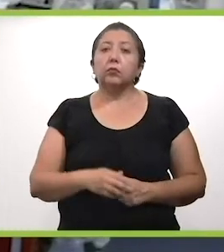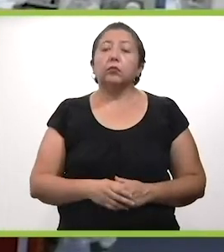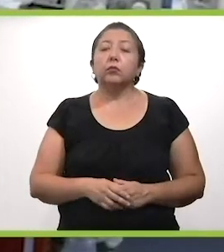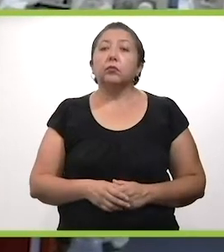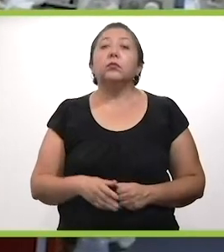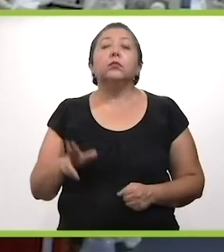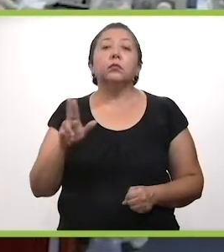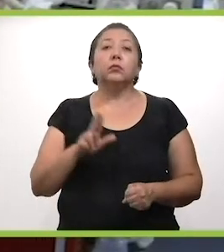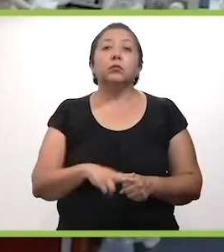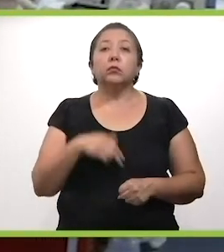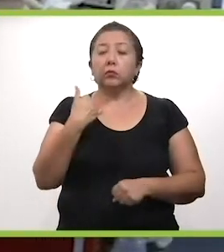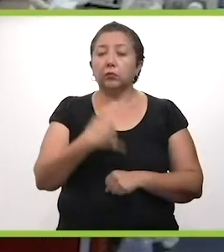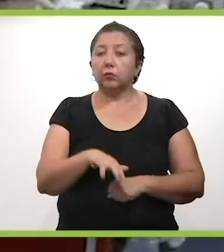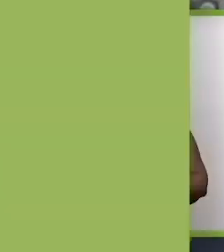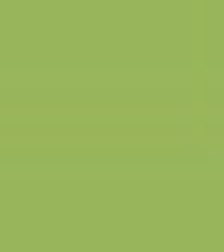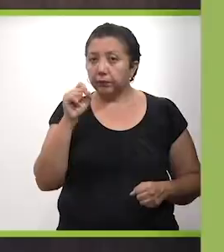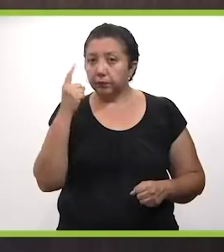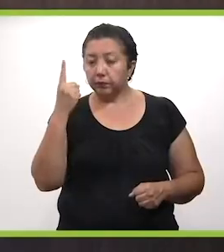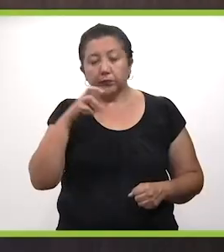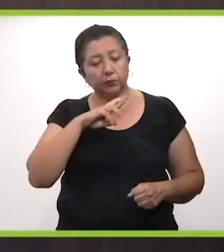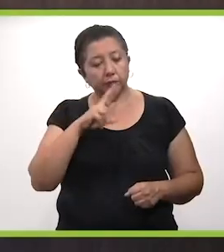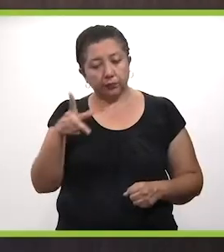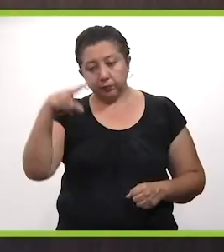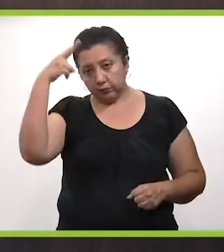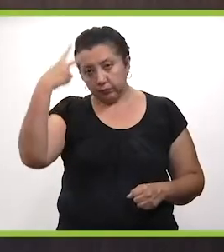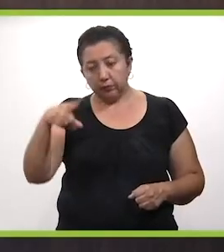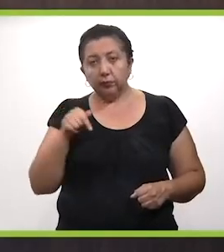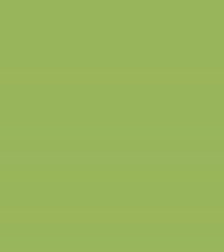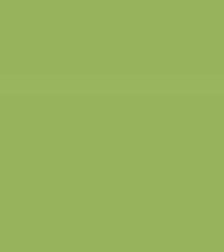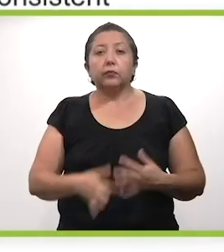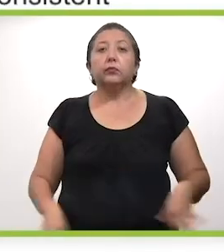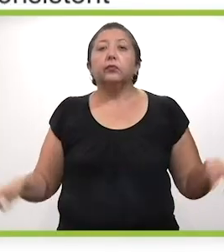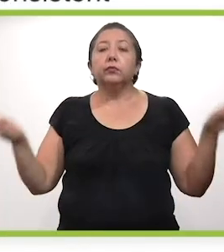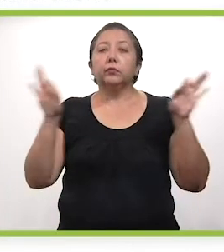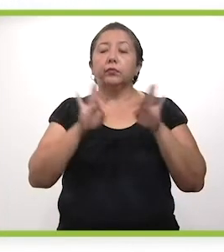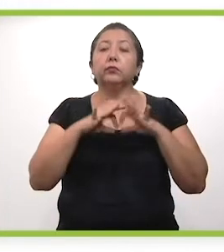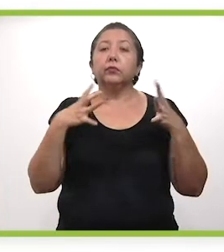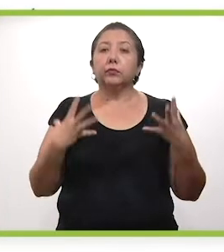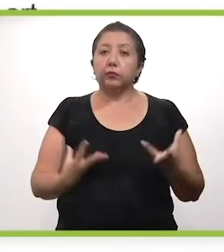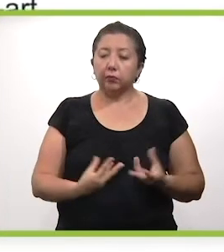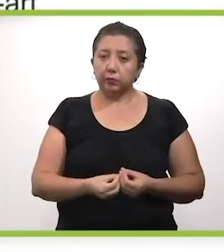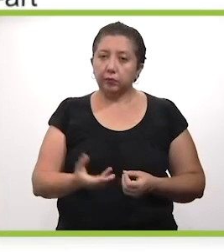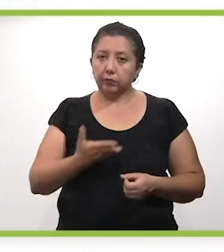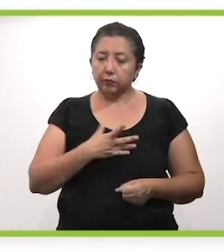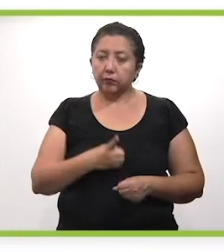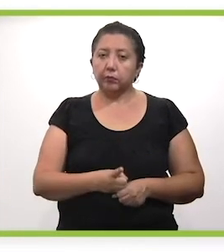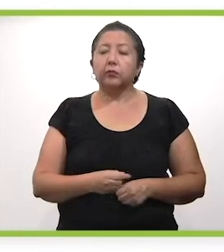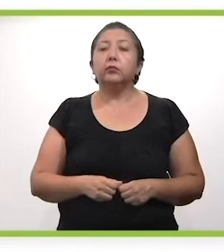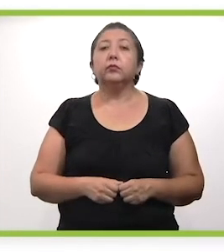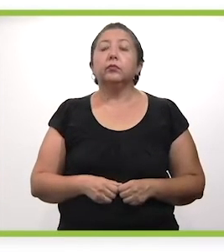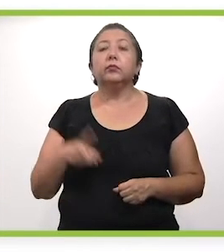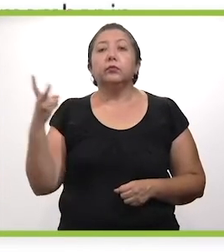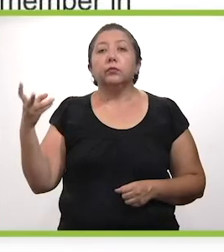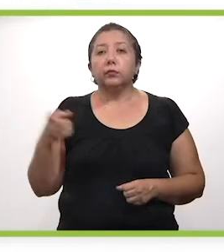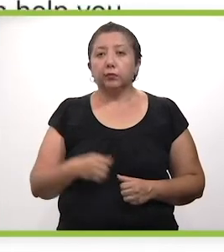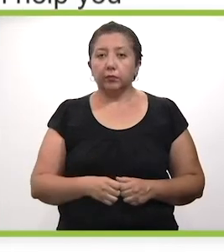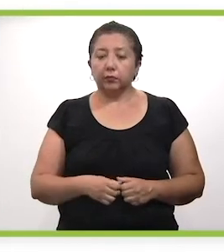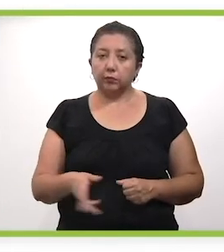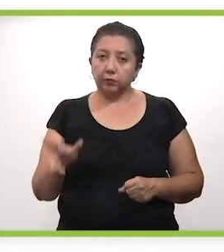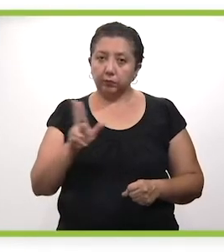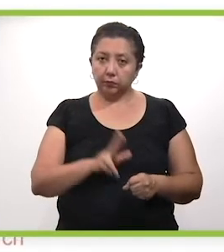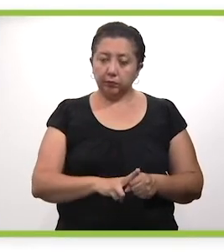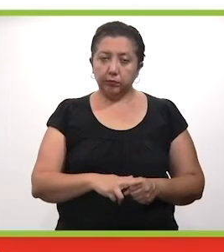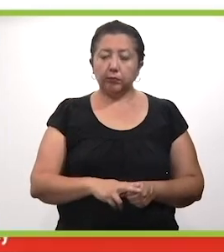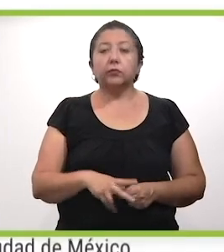Orán es el hospital número 21 mejor de México. Aquí es importante tomar en cuenta que se toman en